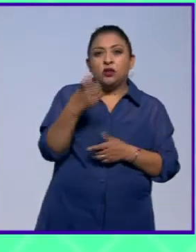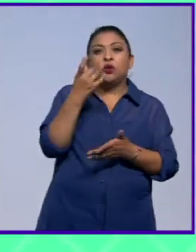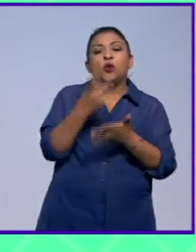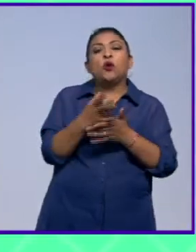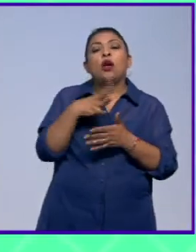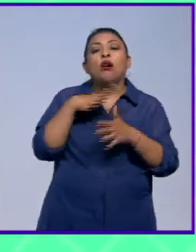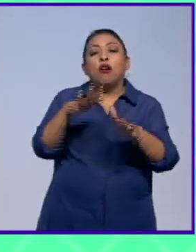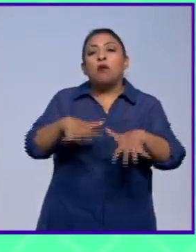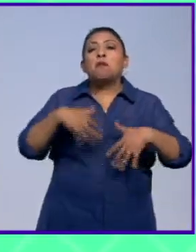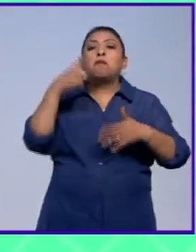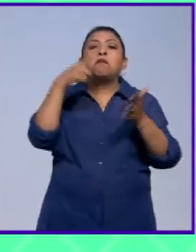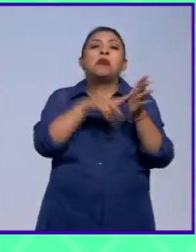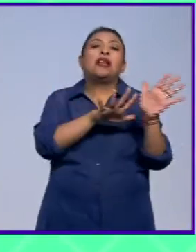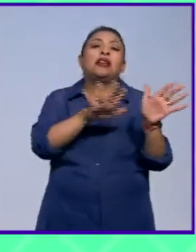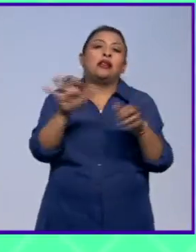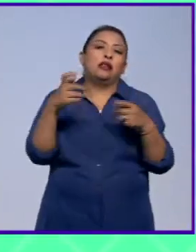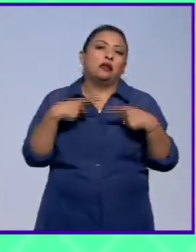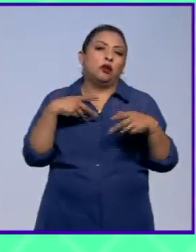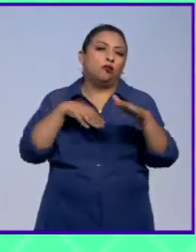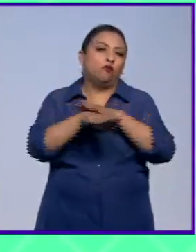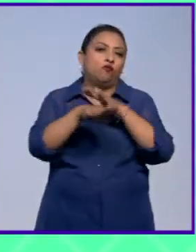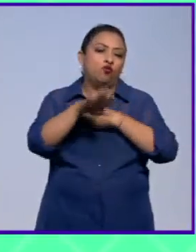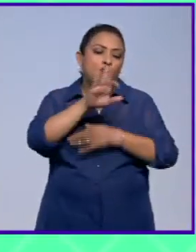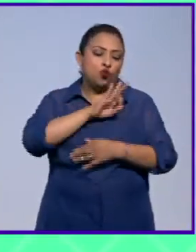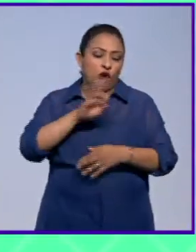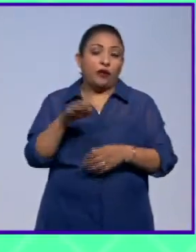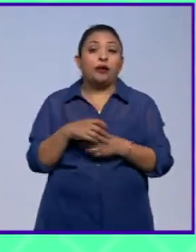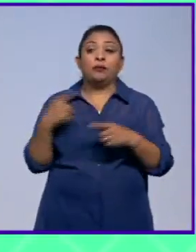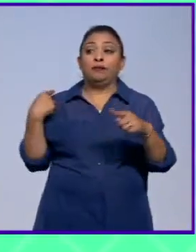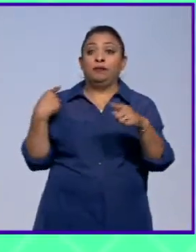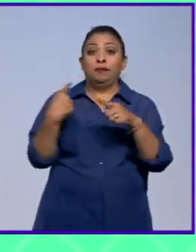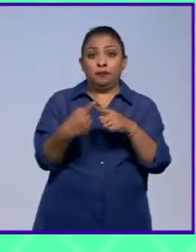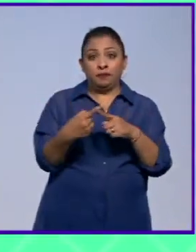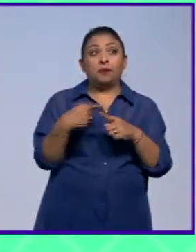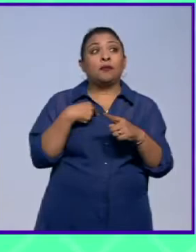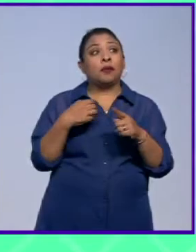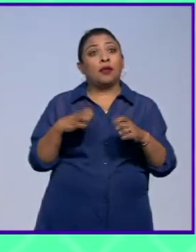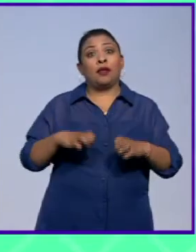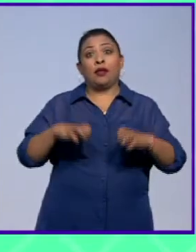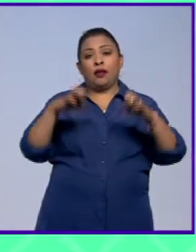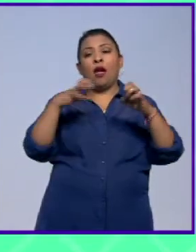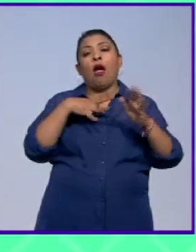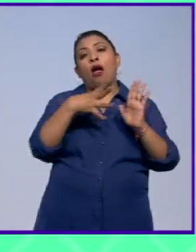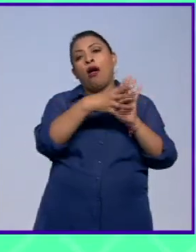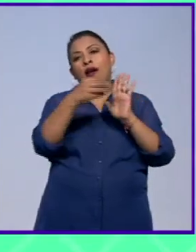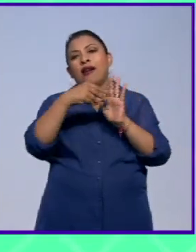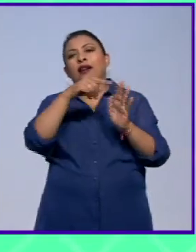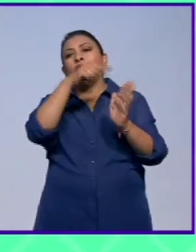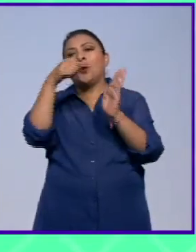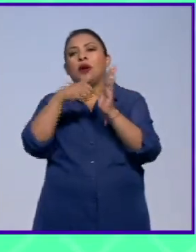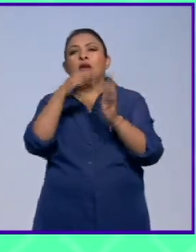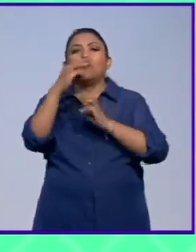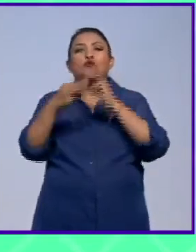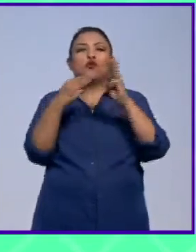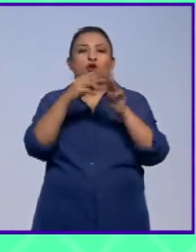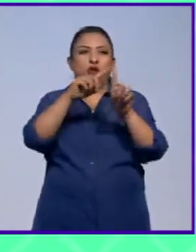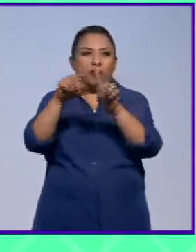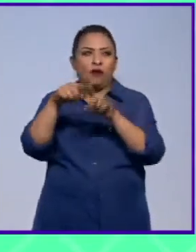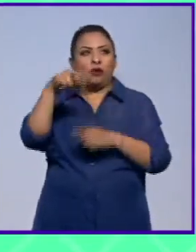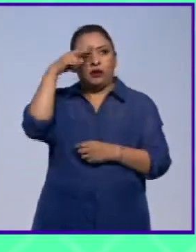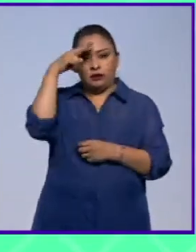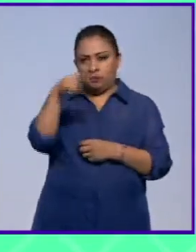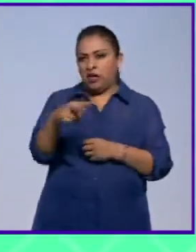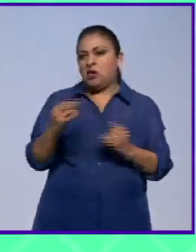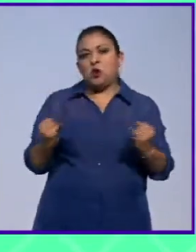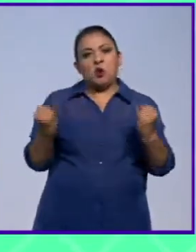tiene aforo para unas 1500 personas desde entonces la estructura se ha replicado en algunas partes del mundo y México